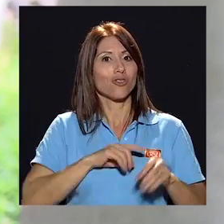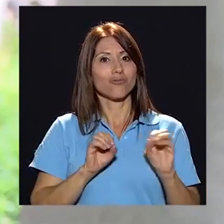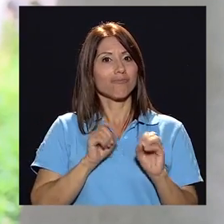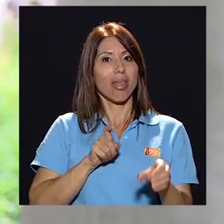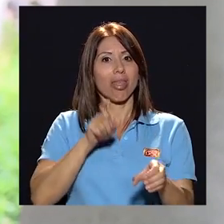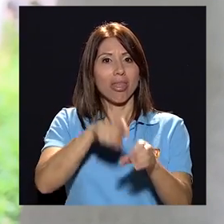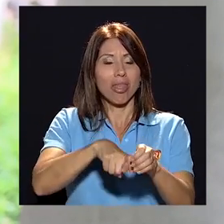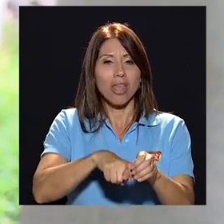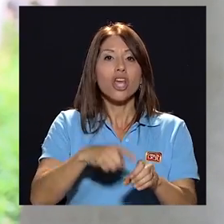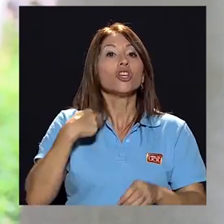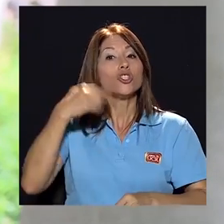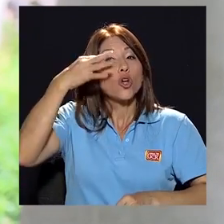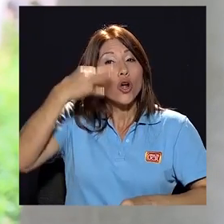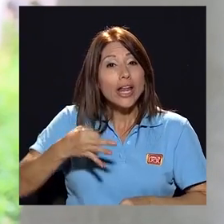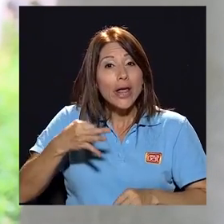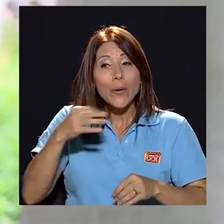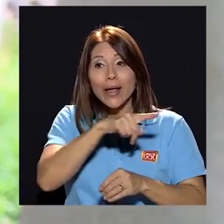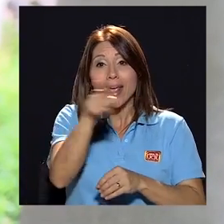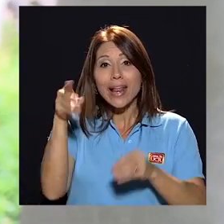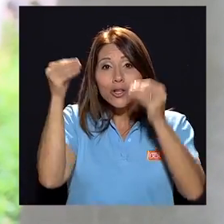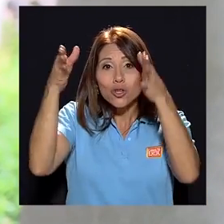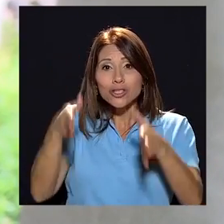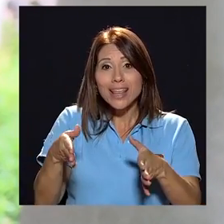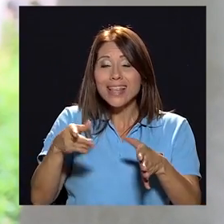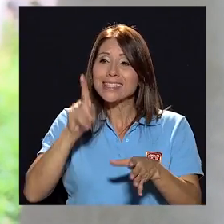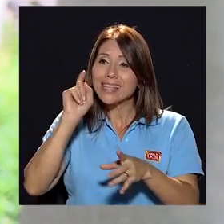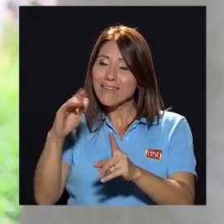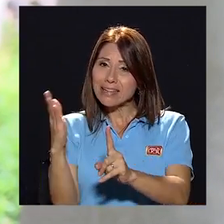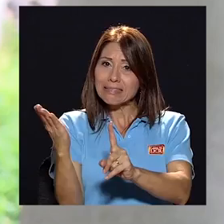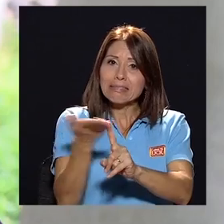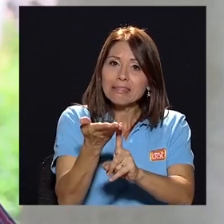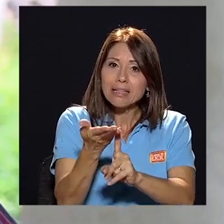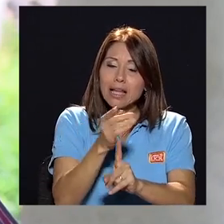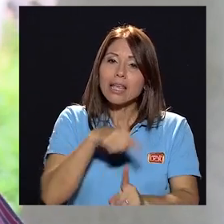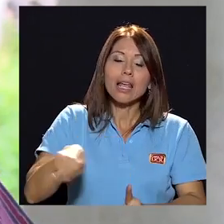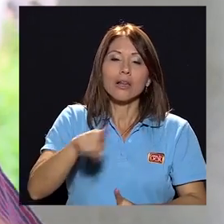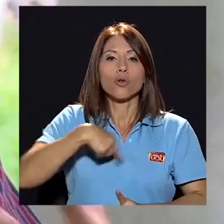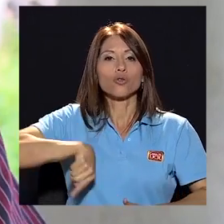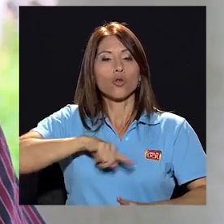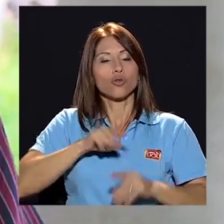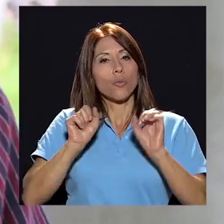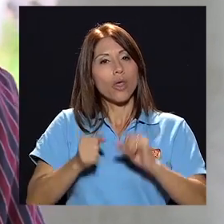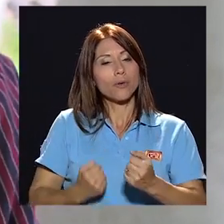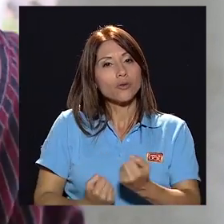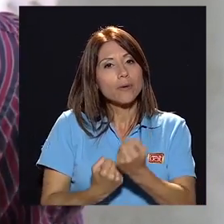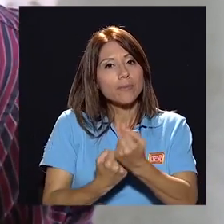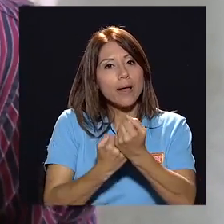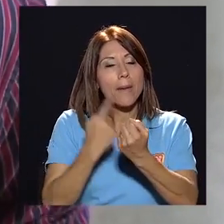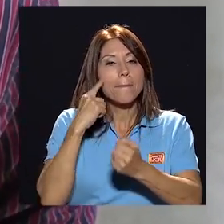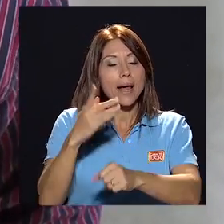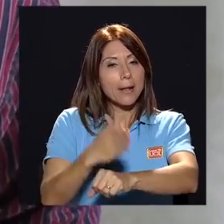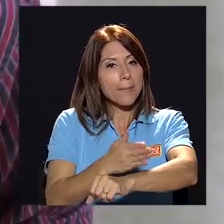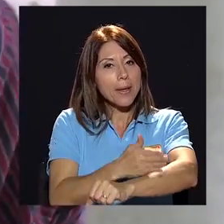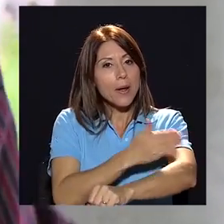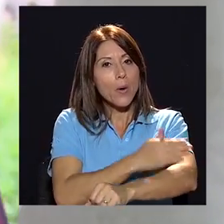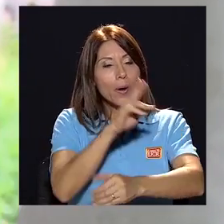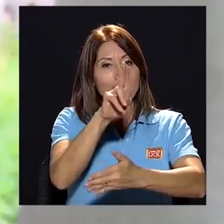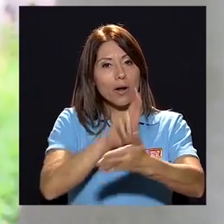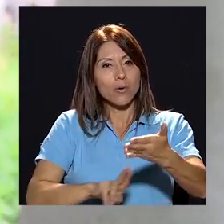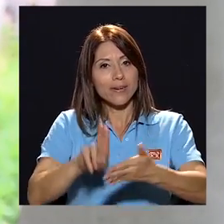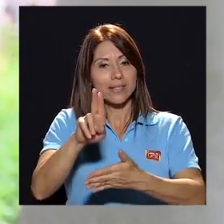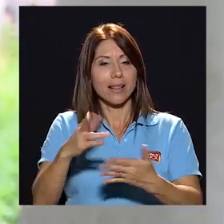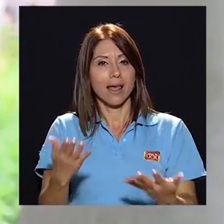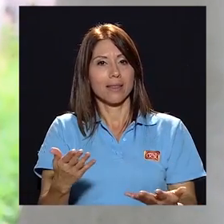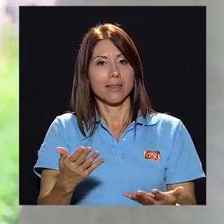convencer al sector docente que son estos momentos los que toman la decisión que nosotros podemos aportar a la creación de la universidad a la mejora de la universidad